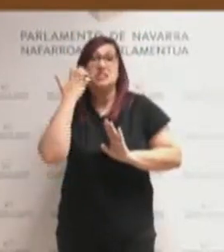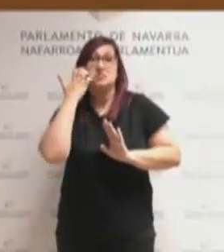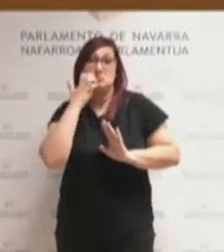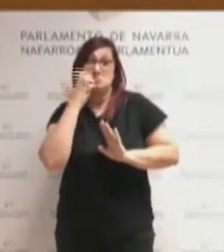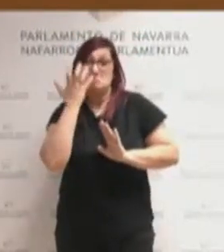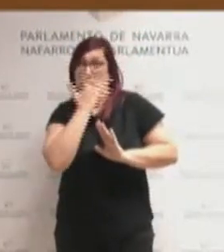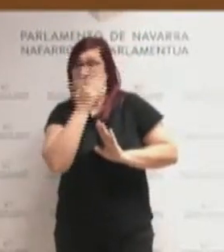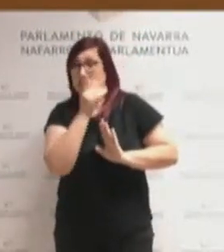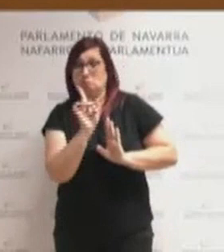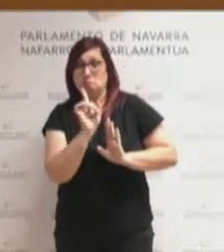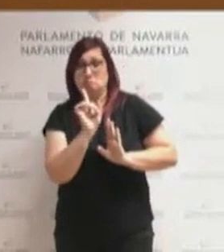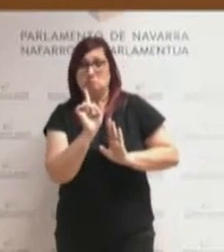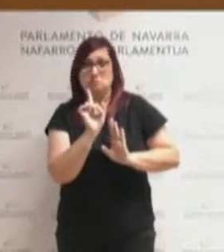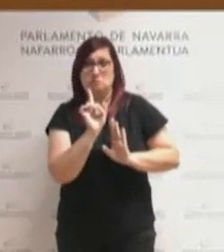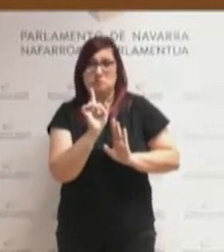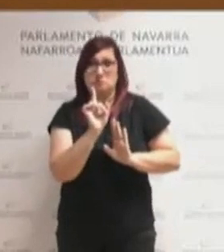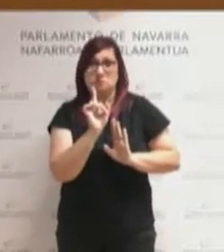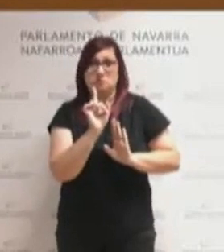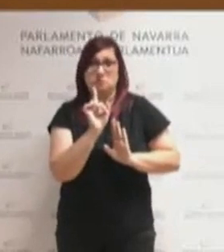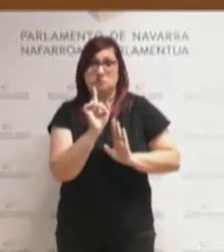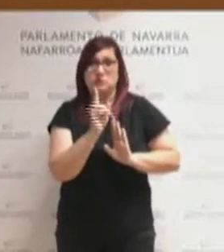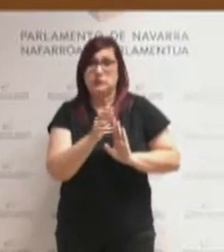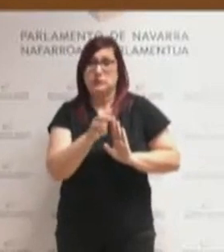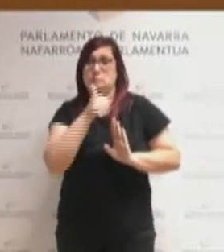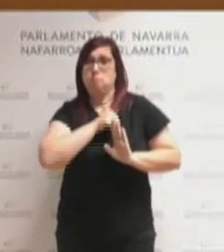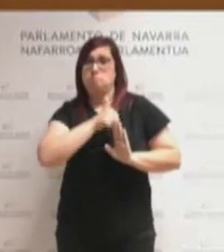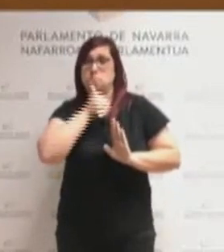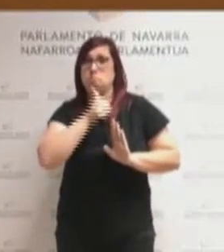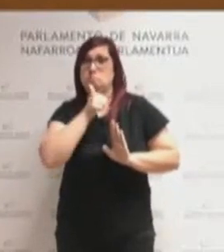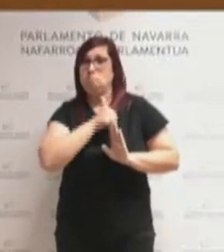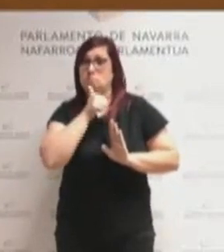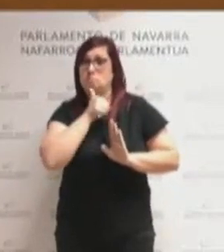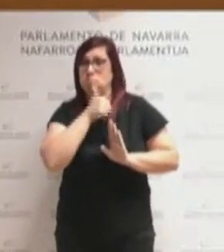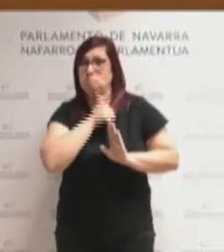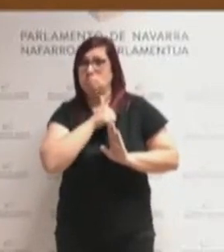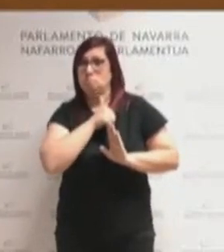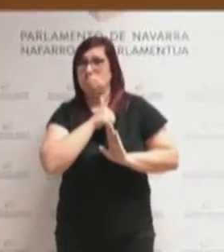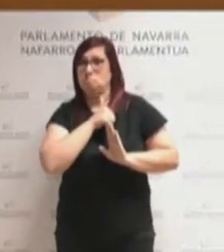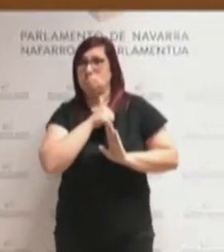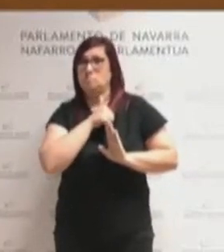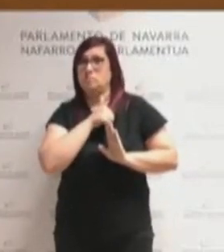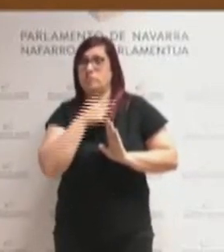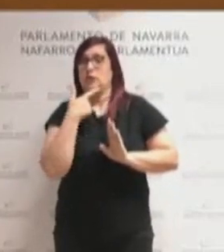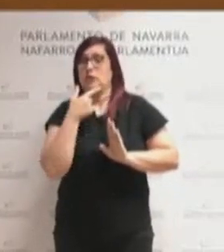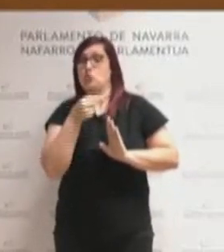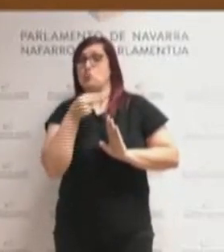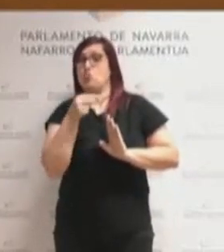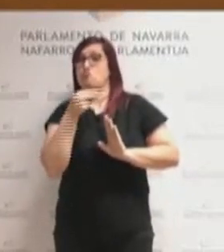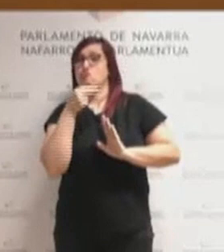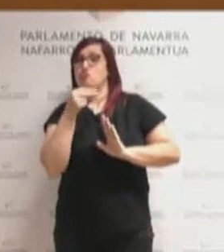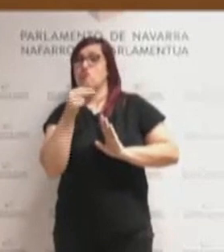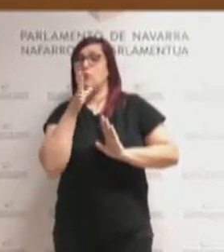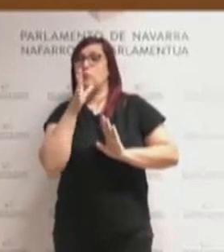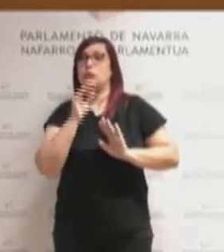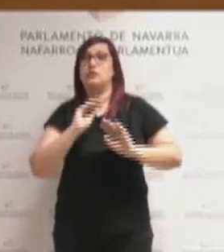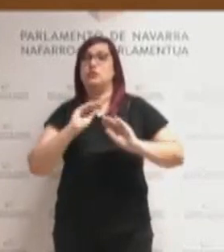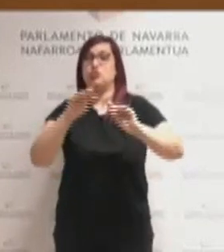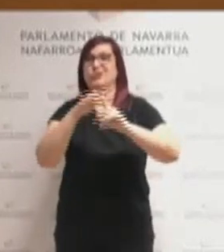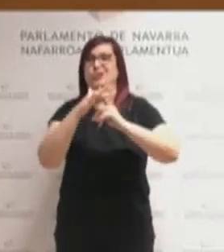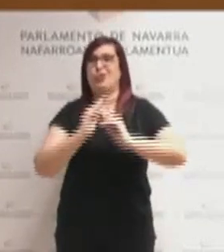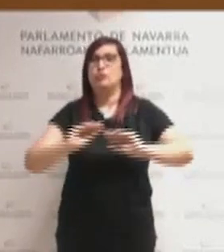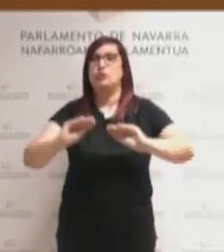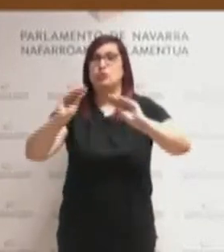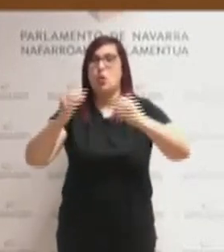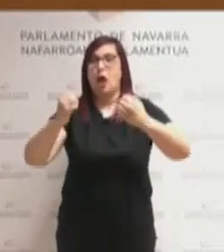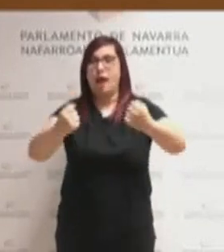o sea, tampoco me extraña que se resistan o se nieguen de alguna manera a cambiar este estatus quo de la